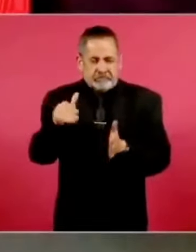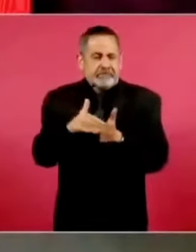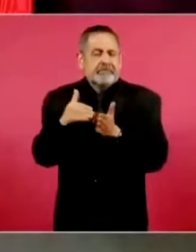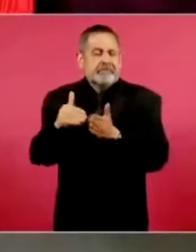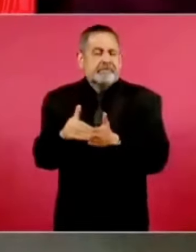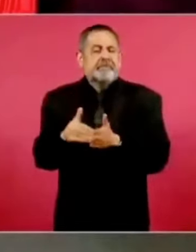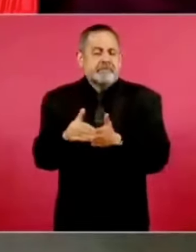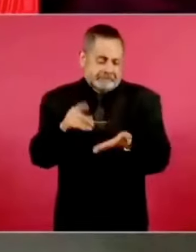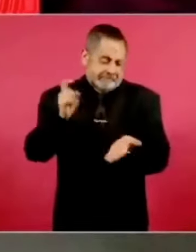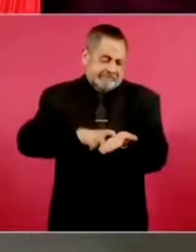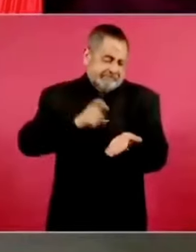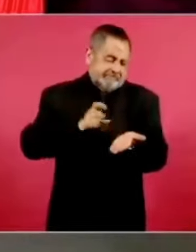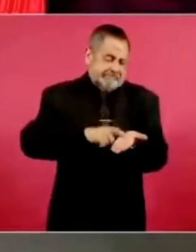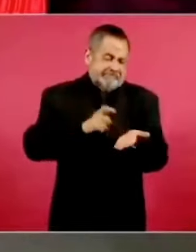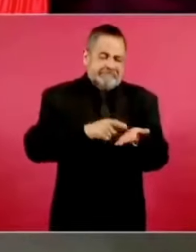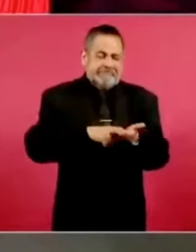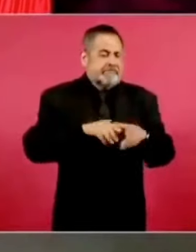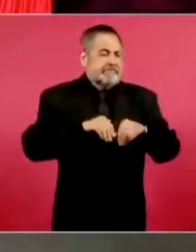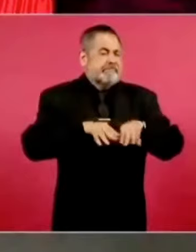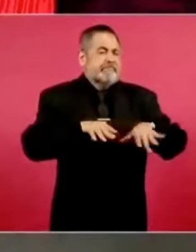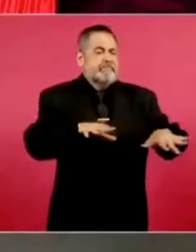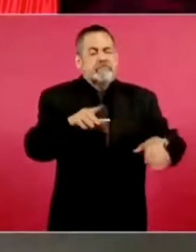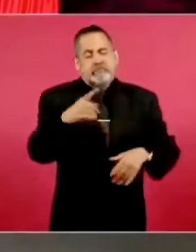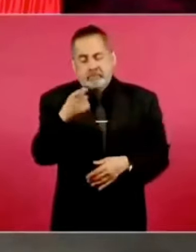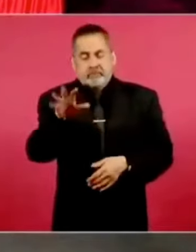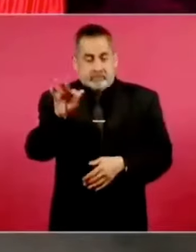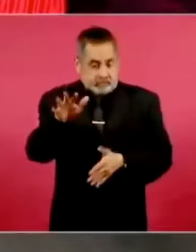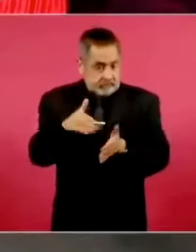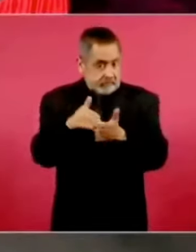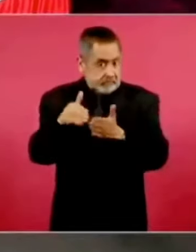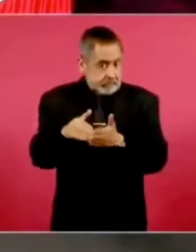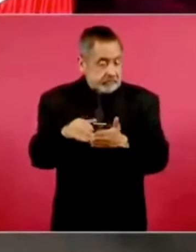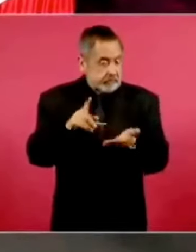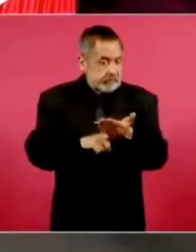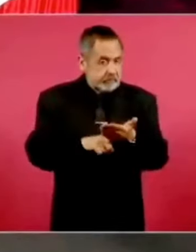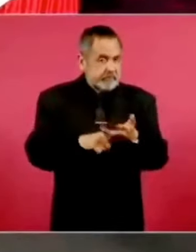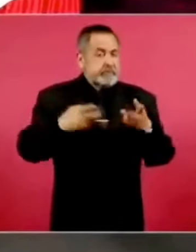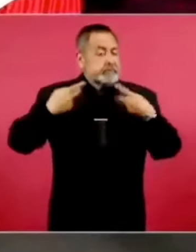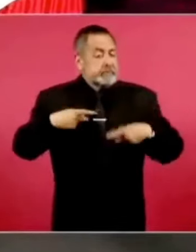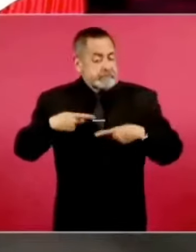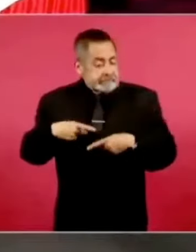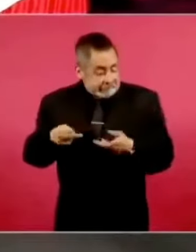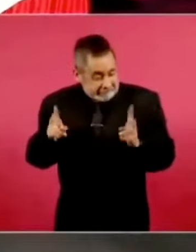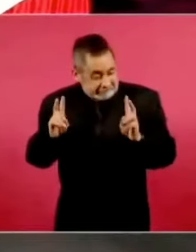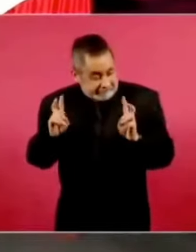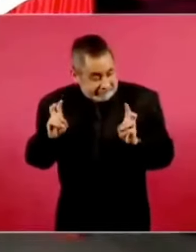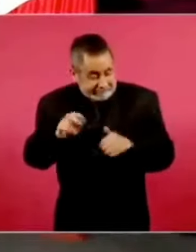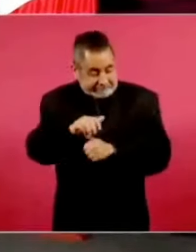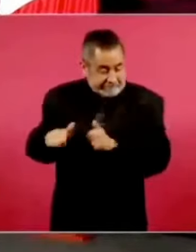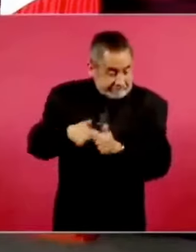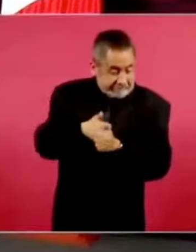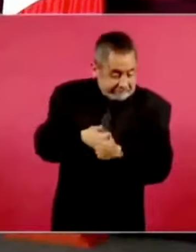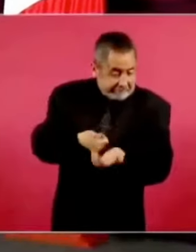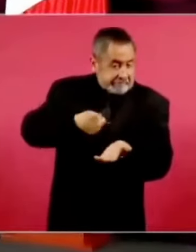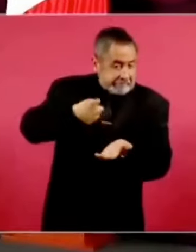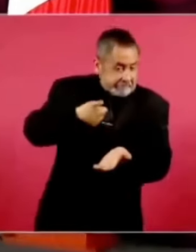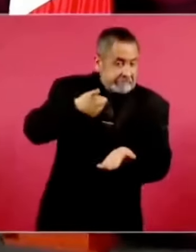de veces o 140 millones de personas que